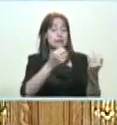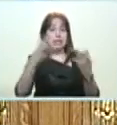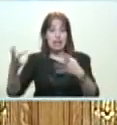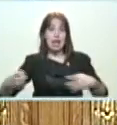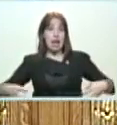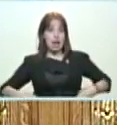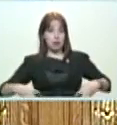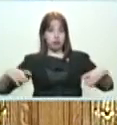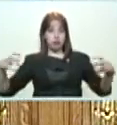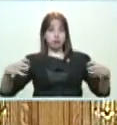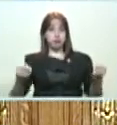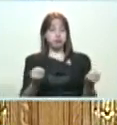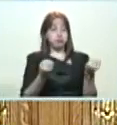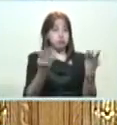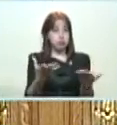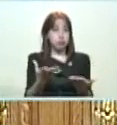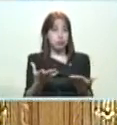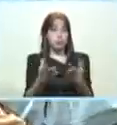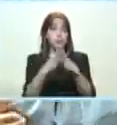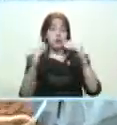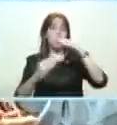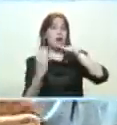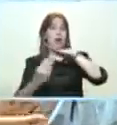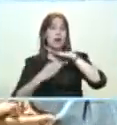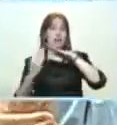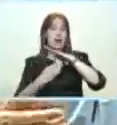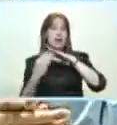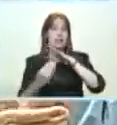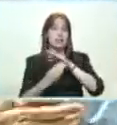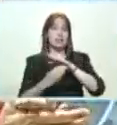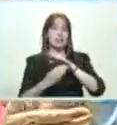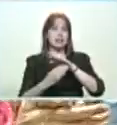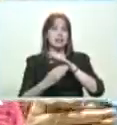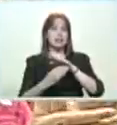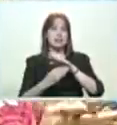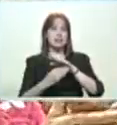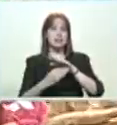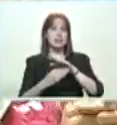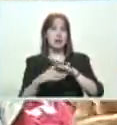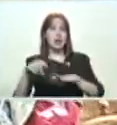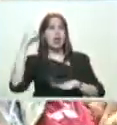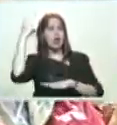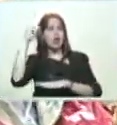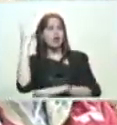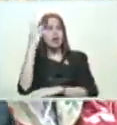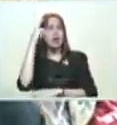de la riqueza. Es la base de nuestra doctrina bolivariana.